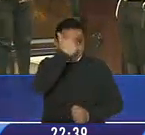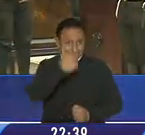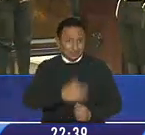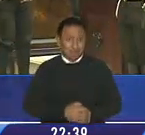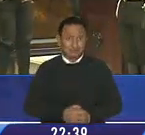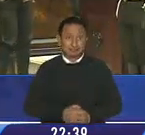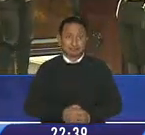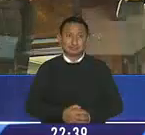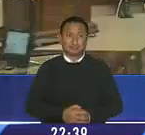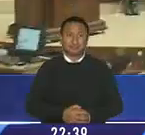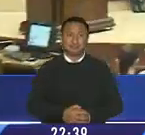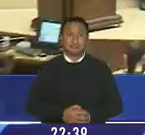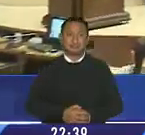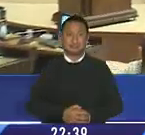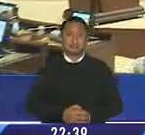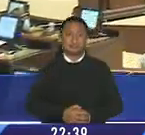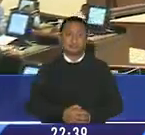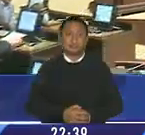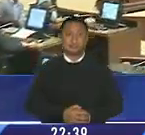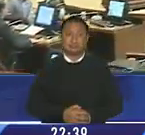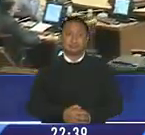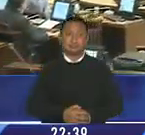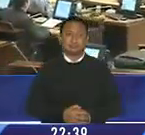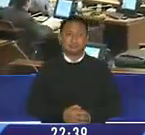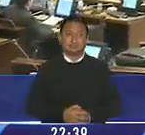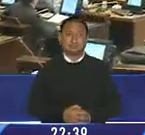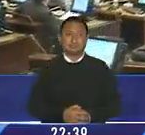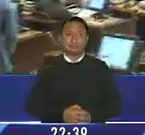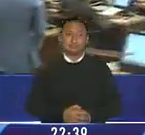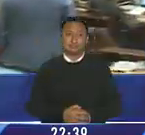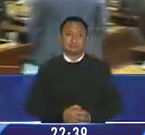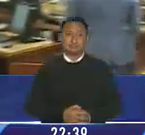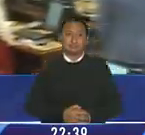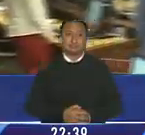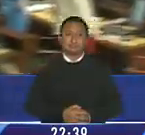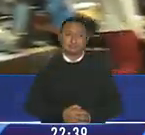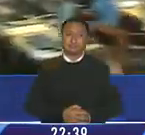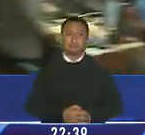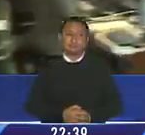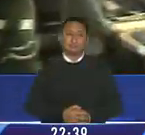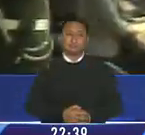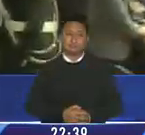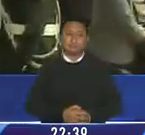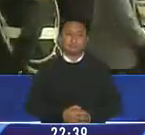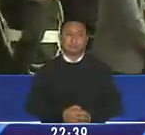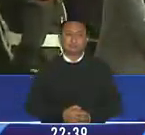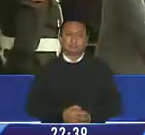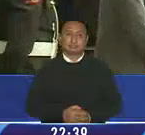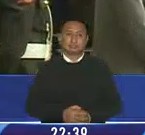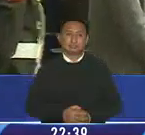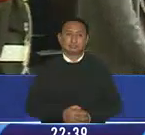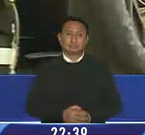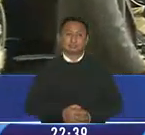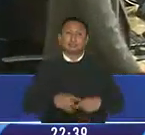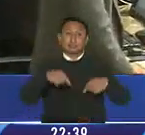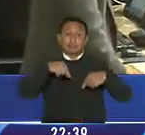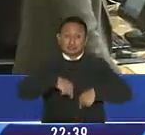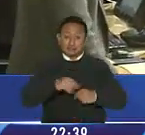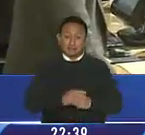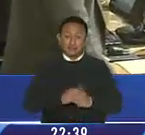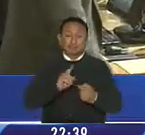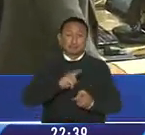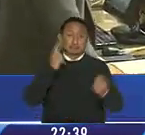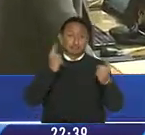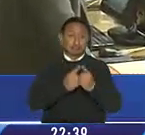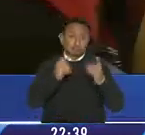primera instancia no se dio paso a un cambio